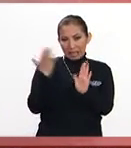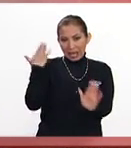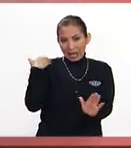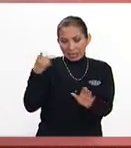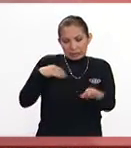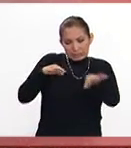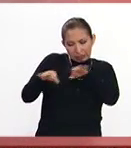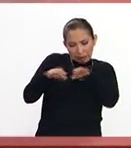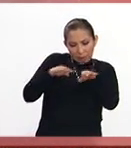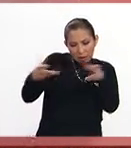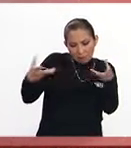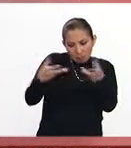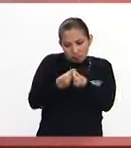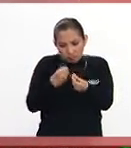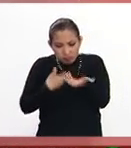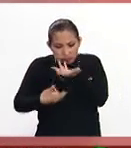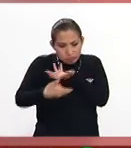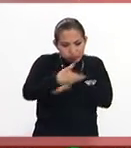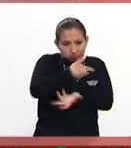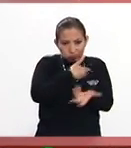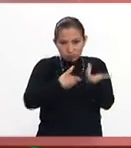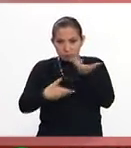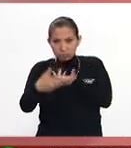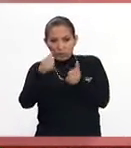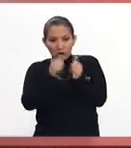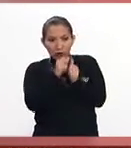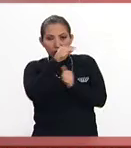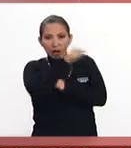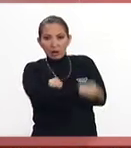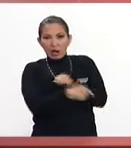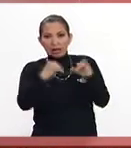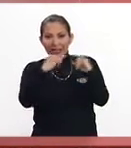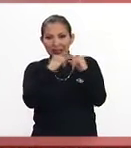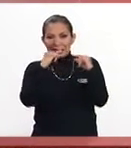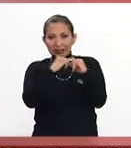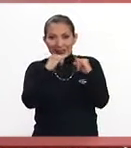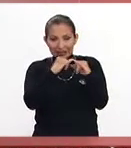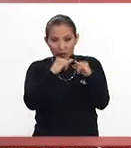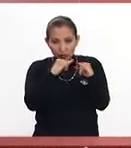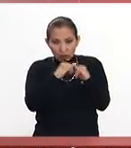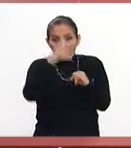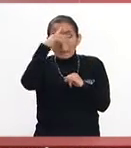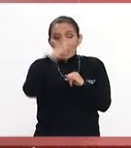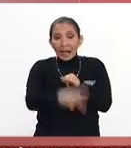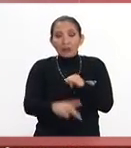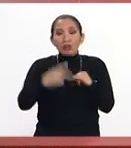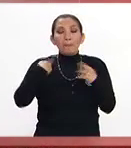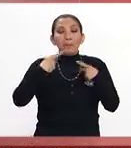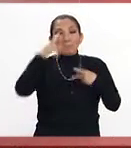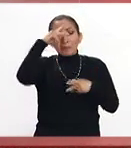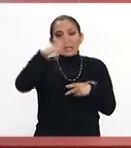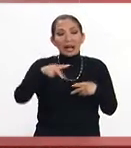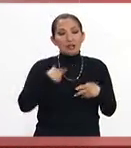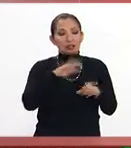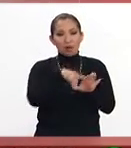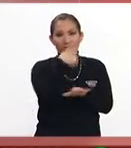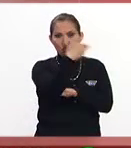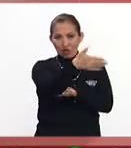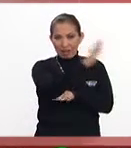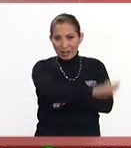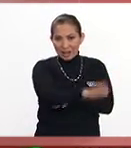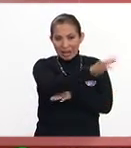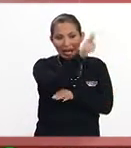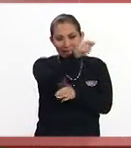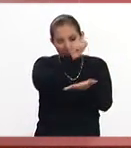del trabajo y de la colaboración que venimos pidiendo con el Instituto de los Mexicanos en el Exterior, pues la Conducef ayer presentó este